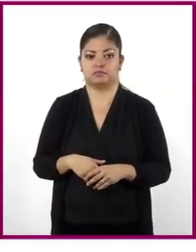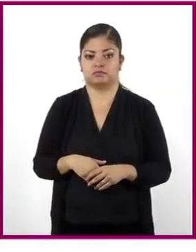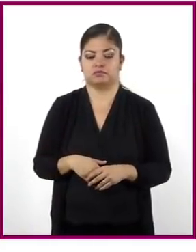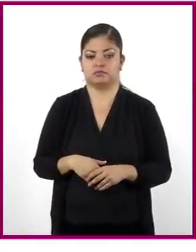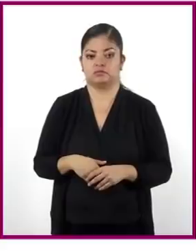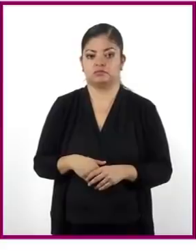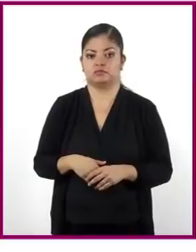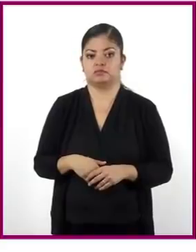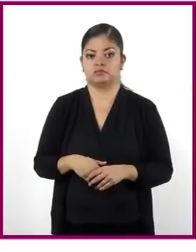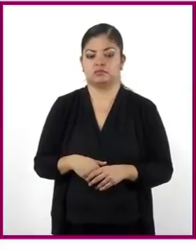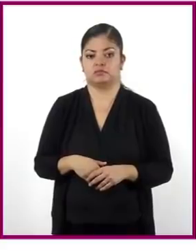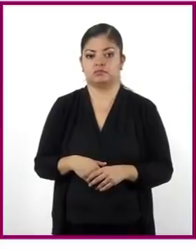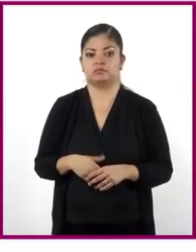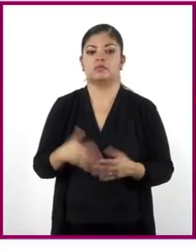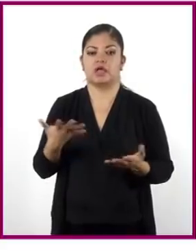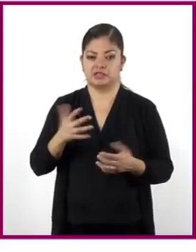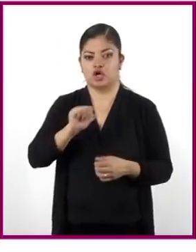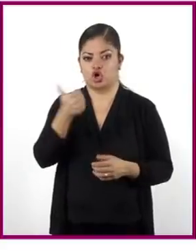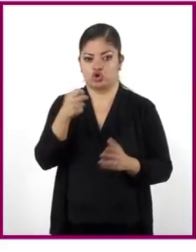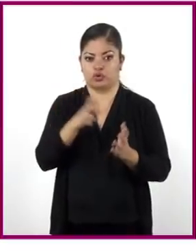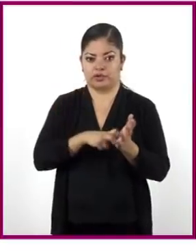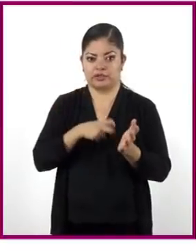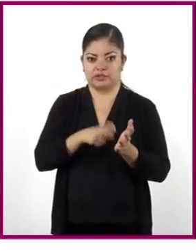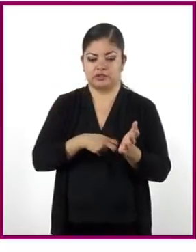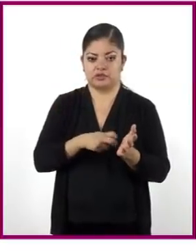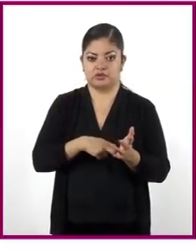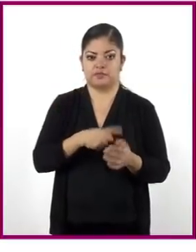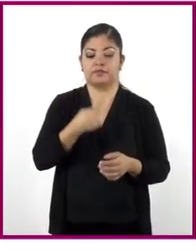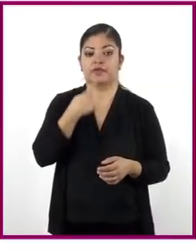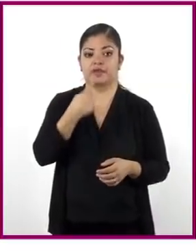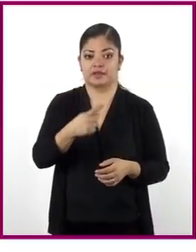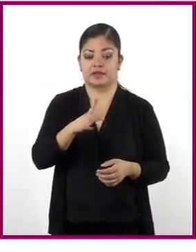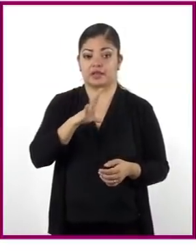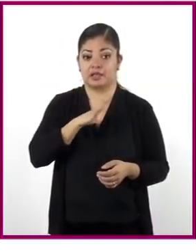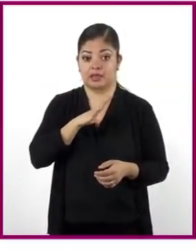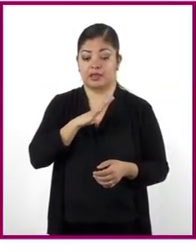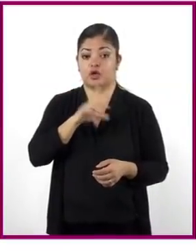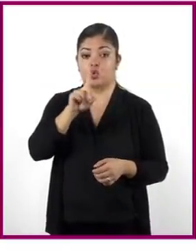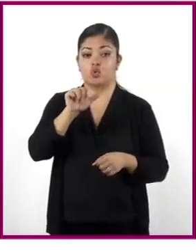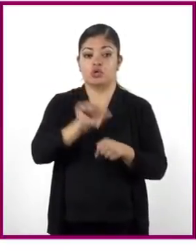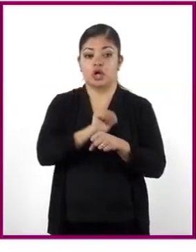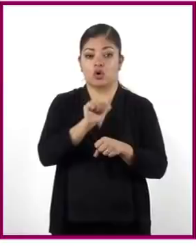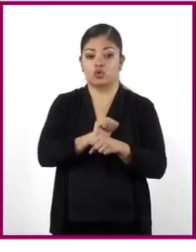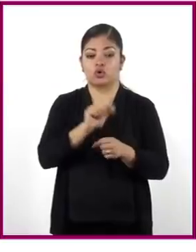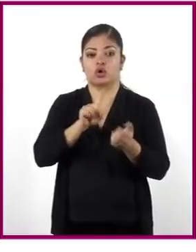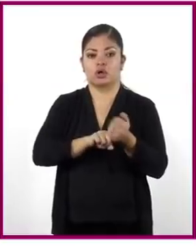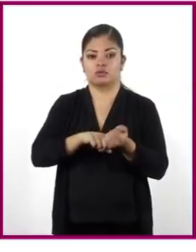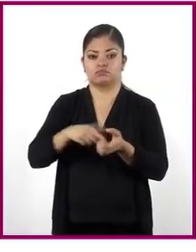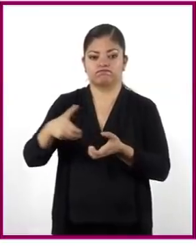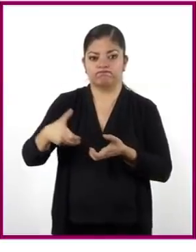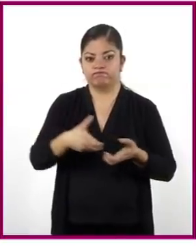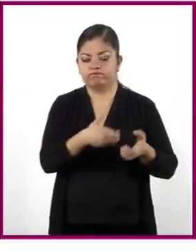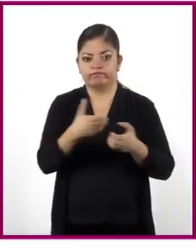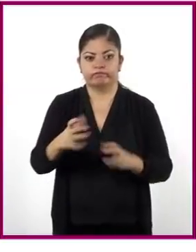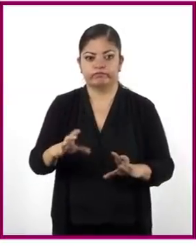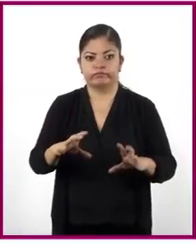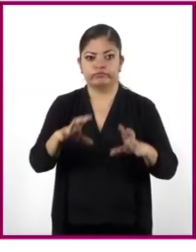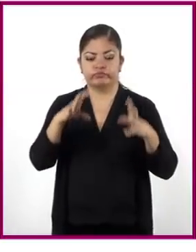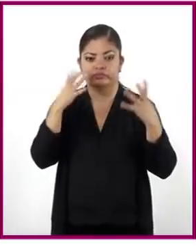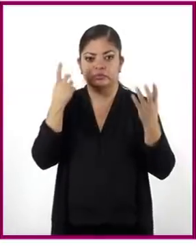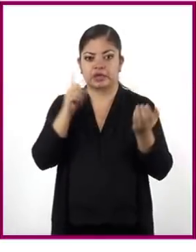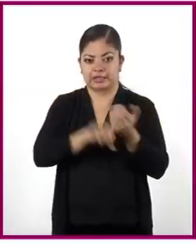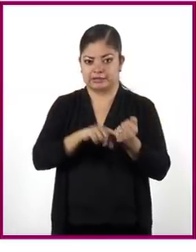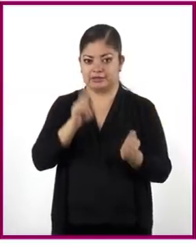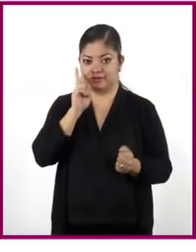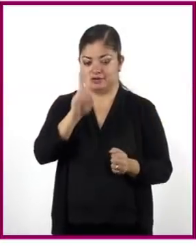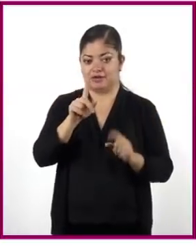una opción correcta. Hagamos otro ejercicio. Aquí dice, un automóvil viaja por una carretera a la rapidez constante que se